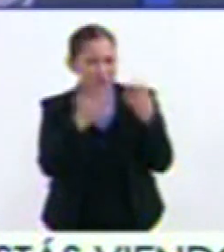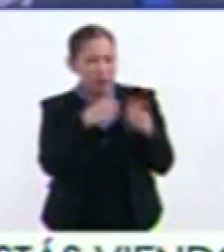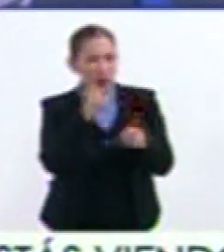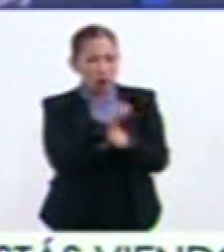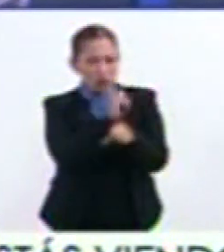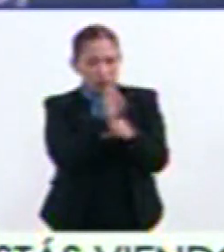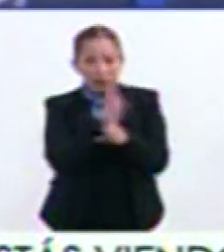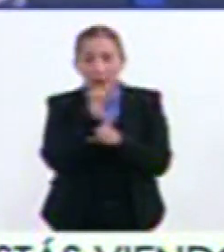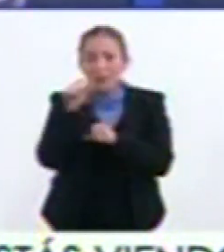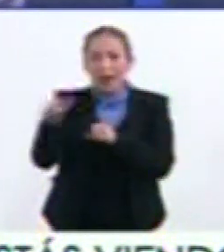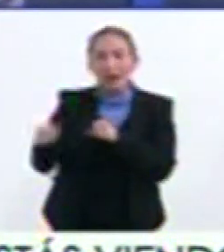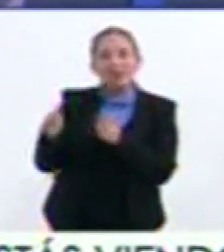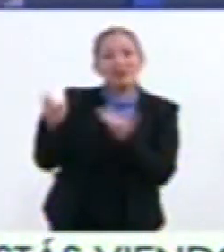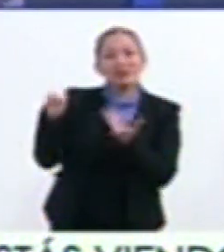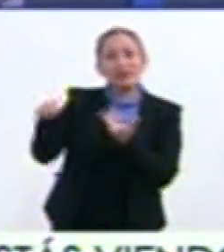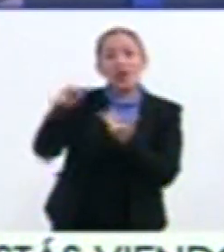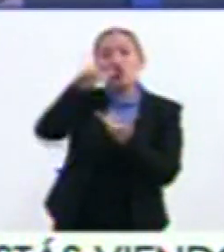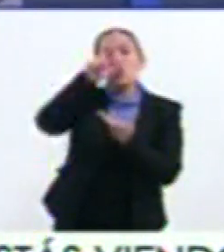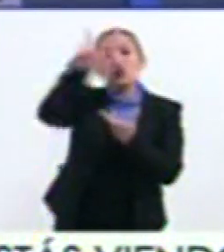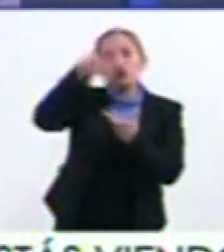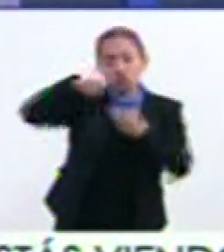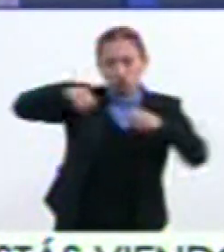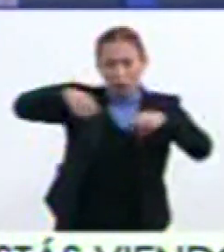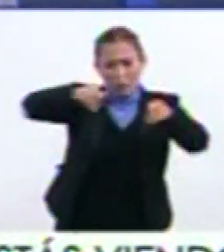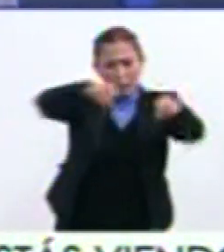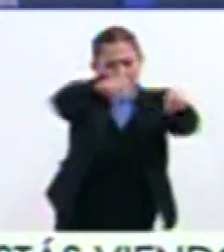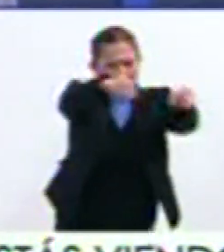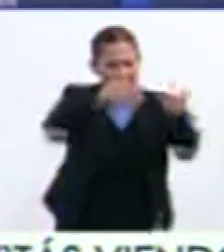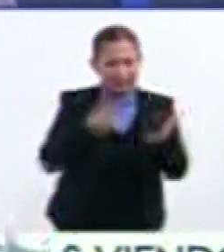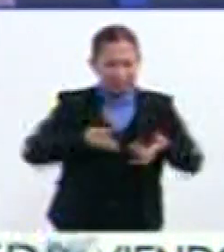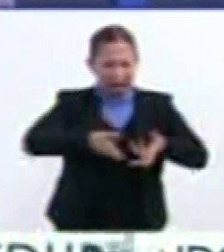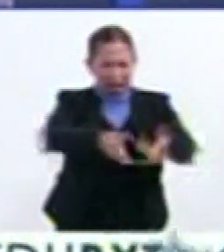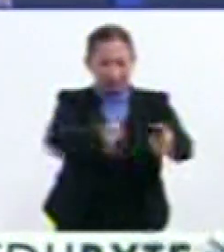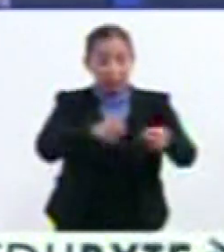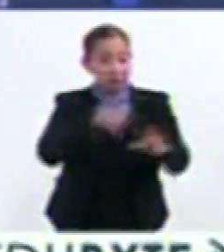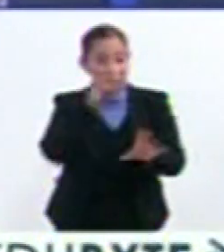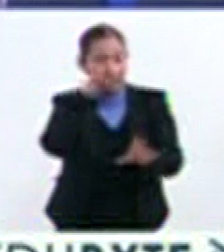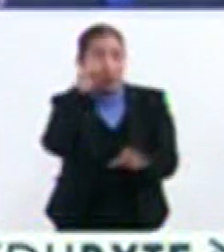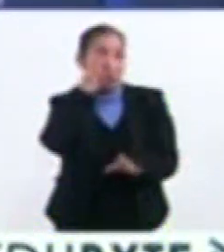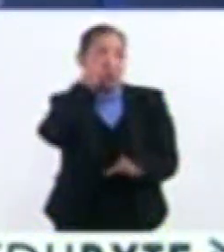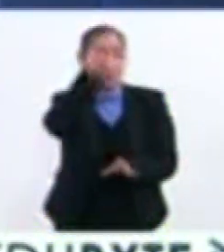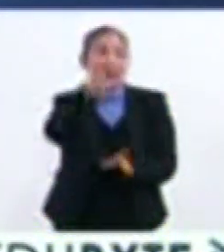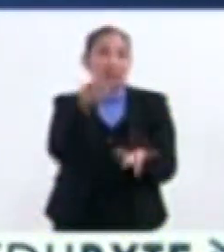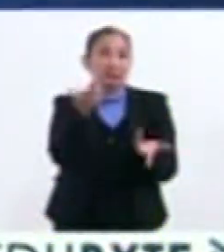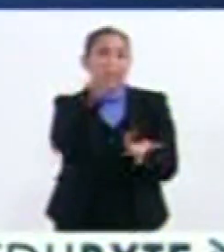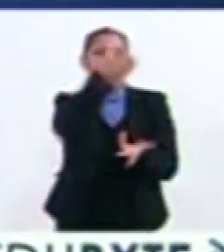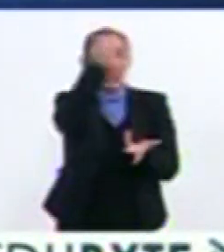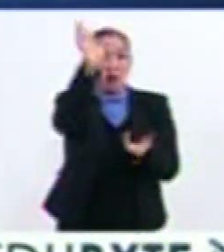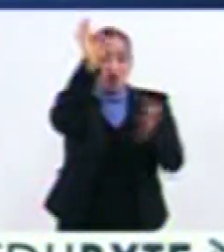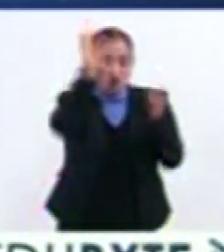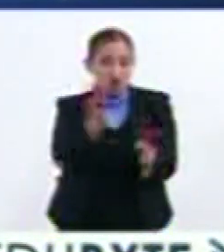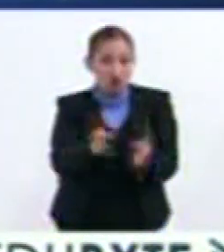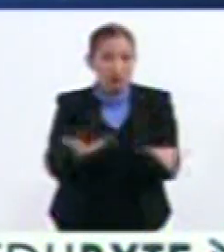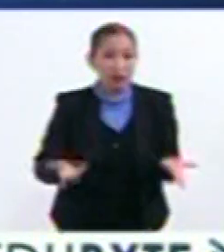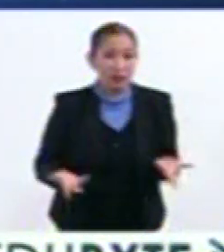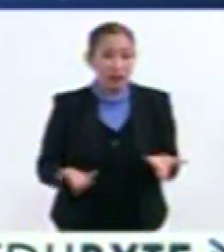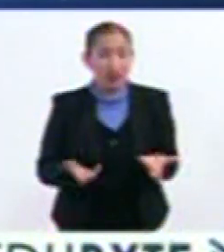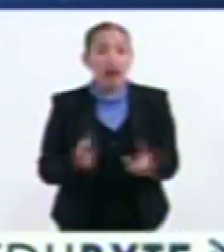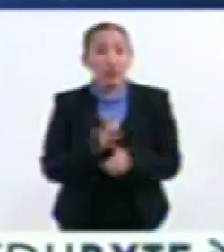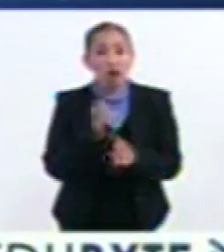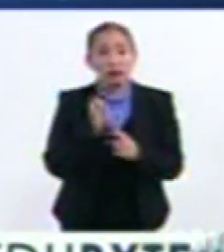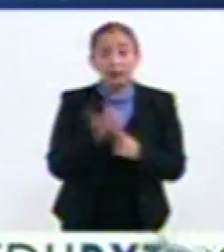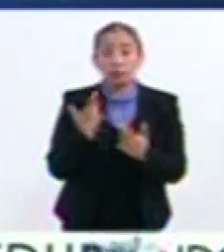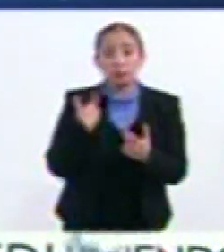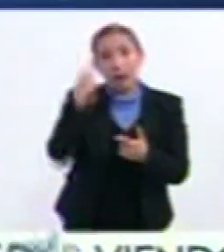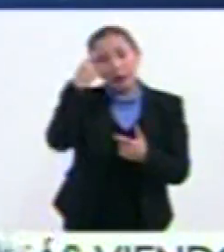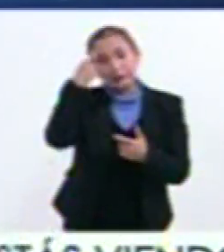atmosférica Sino también La contaminación lumínica Sí Entonces esto ya no nos permite Ver el cielo Como de verdad es Y creo que es